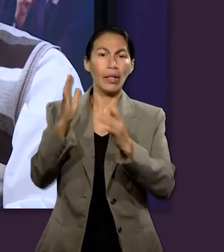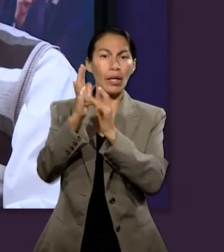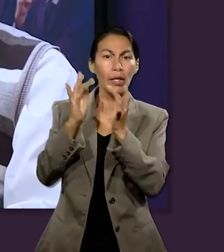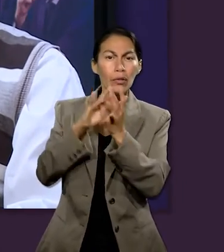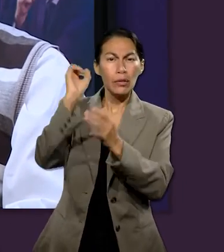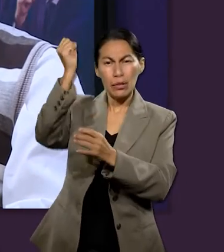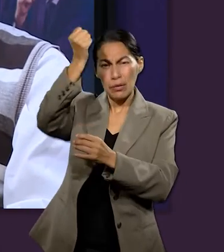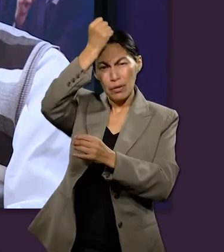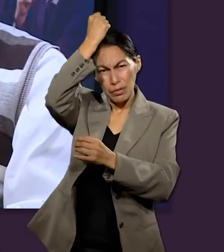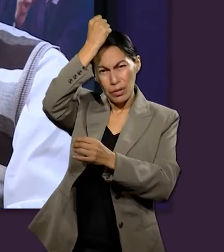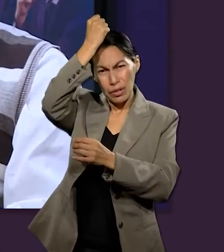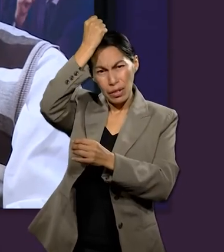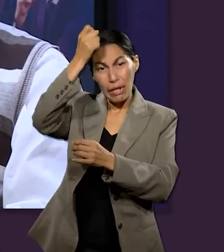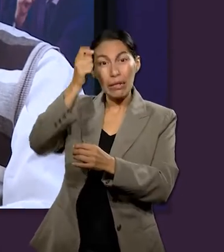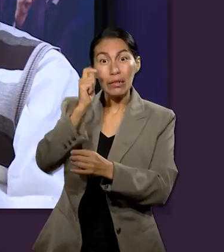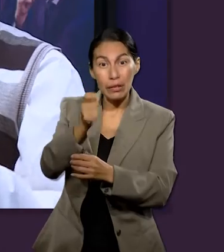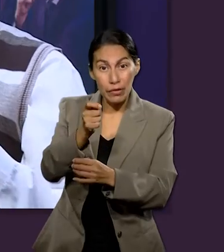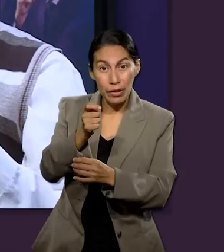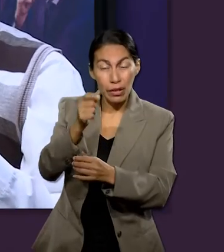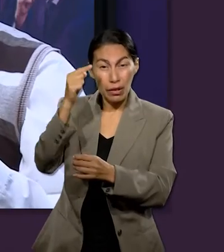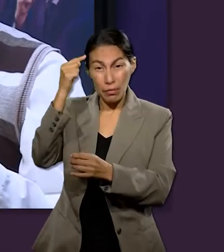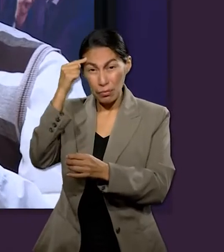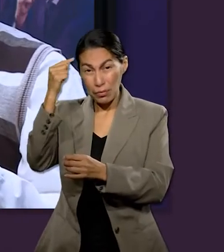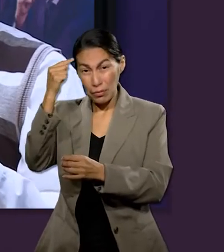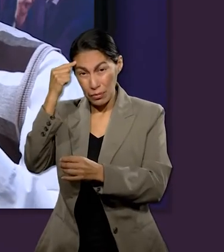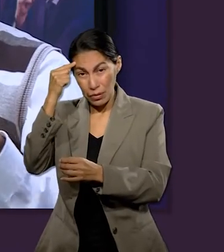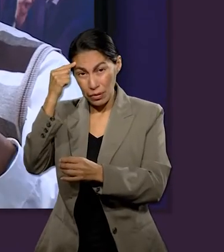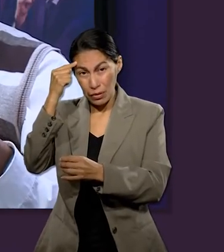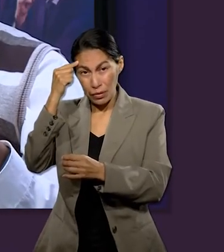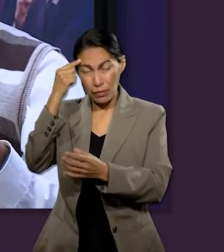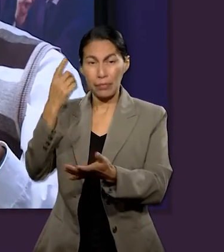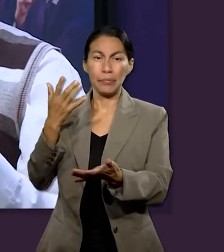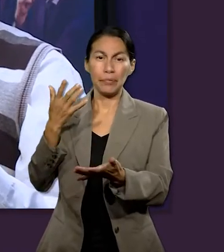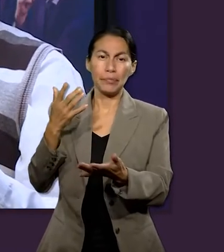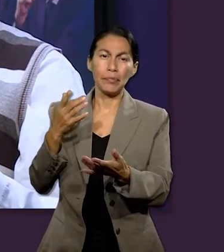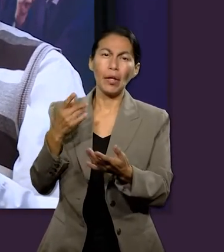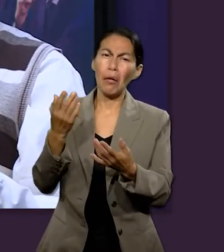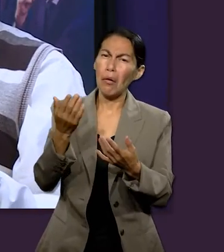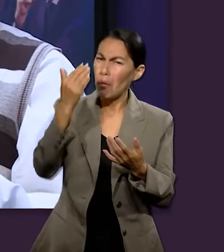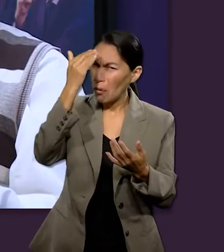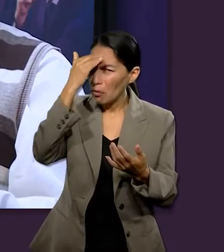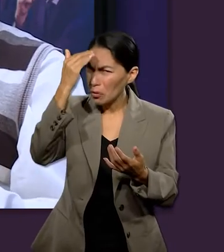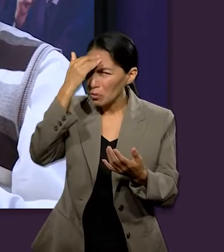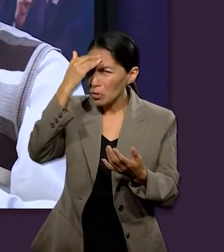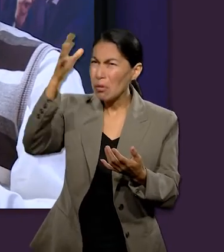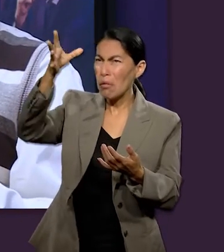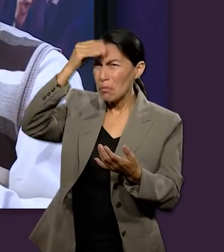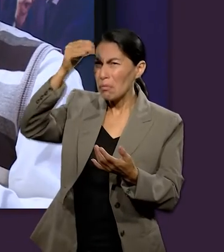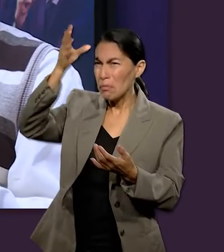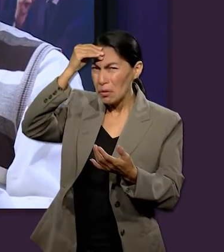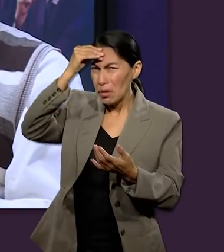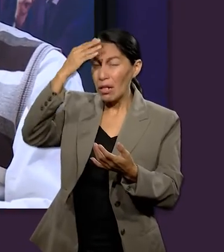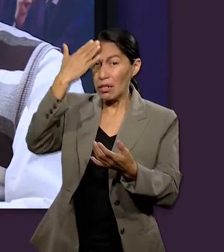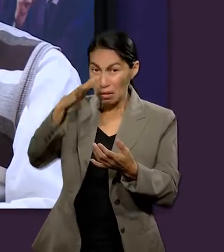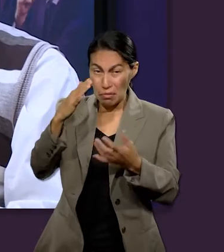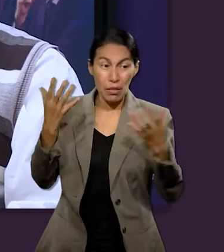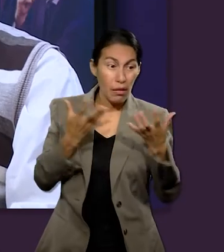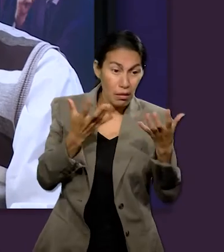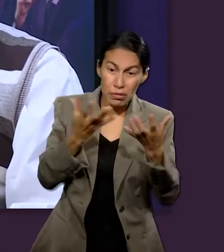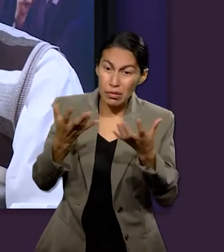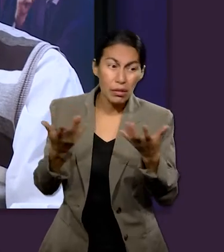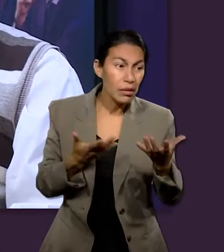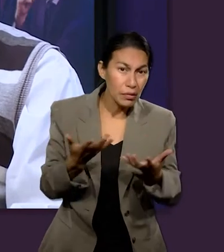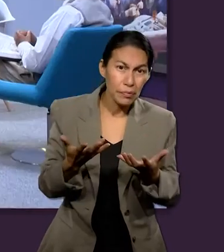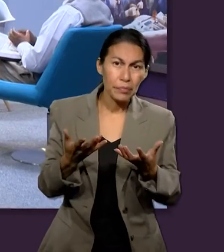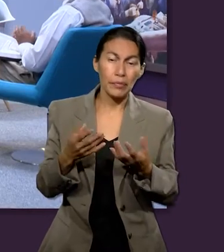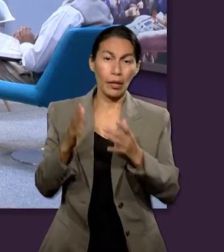Jesús crecía en sabiduría. Eso quiere decir que crecía a nivel mental, no solamente en el conocimiento, sino cómo aplicar ese